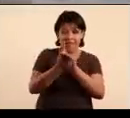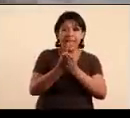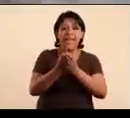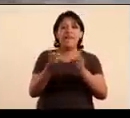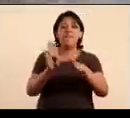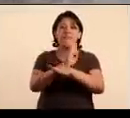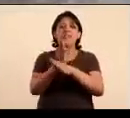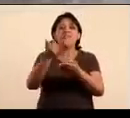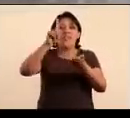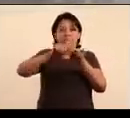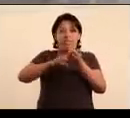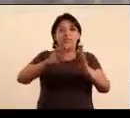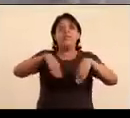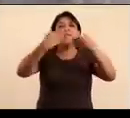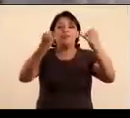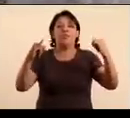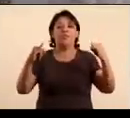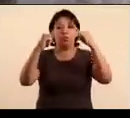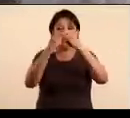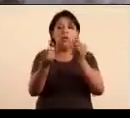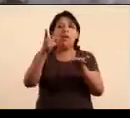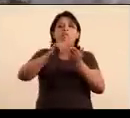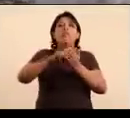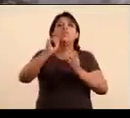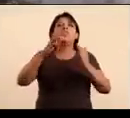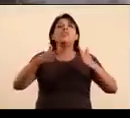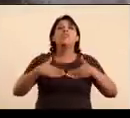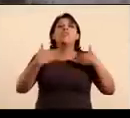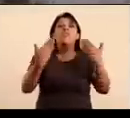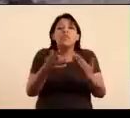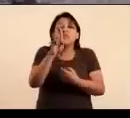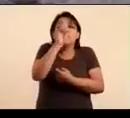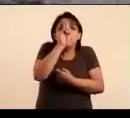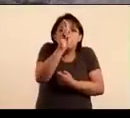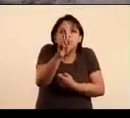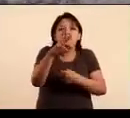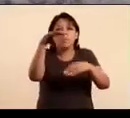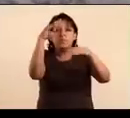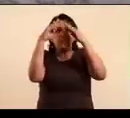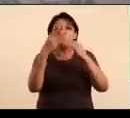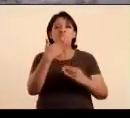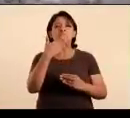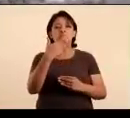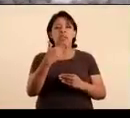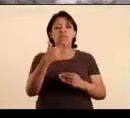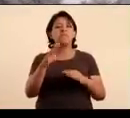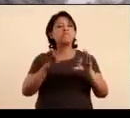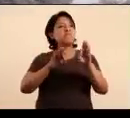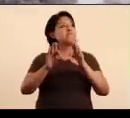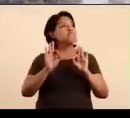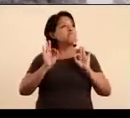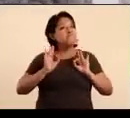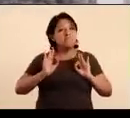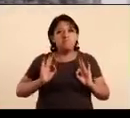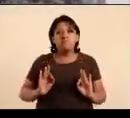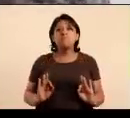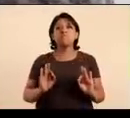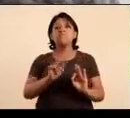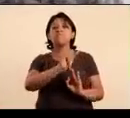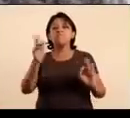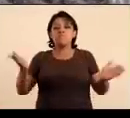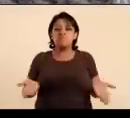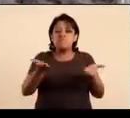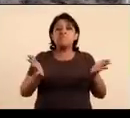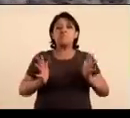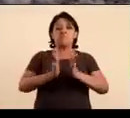de las instituciones. Al interior genera confianza, respeto y credibilidad. Crea un clima de trabajo agradable, estimulante y participativo.